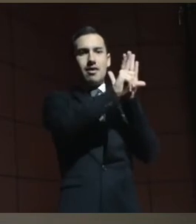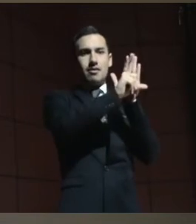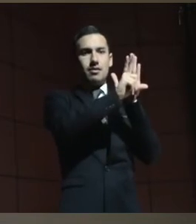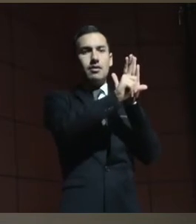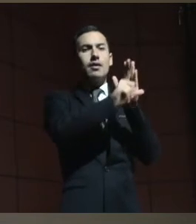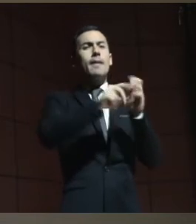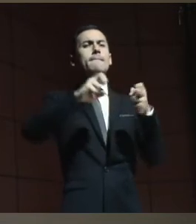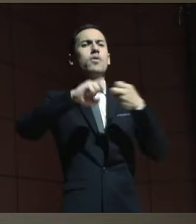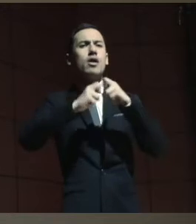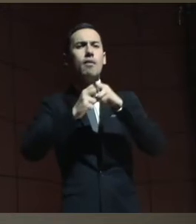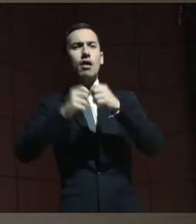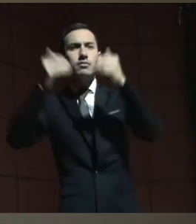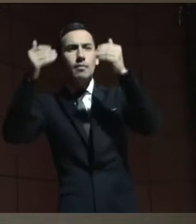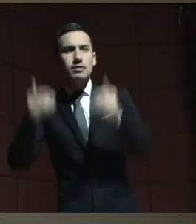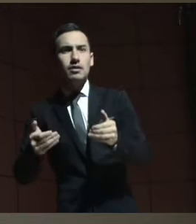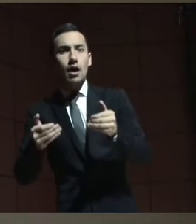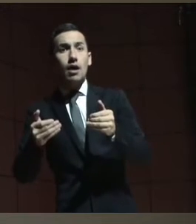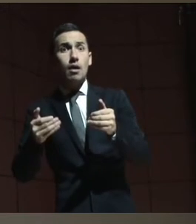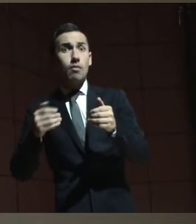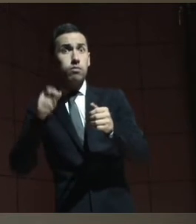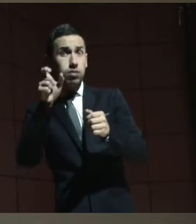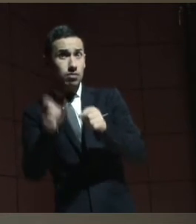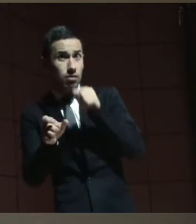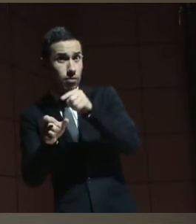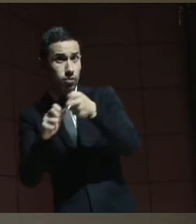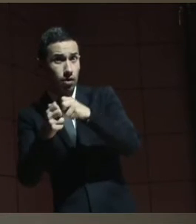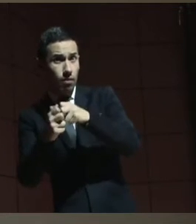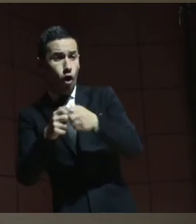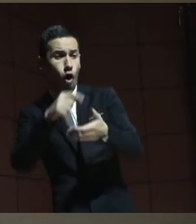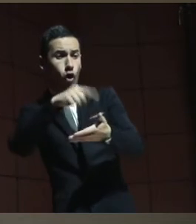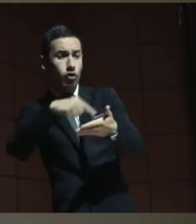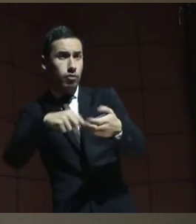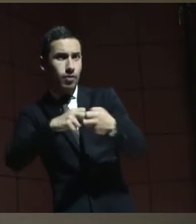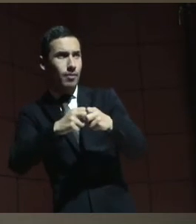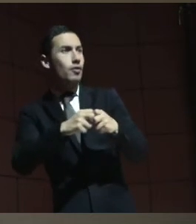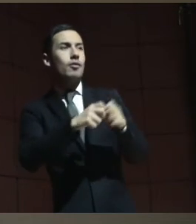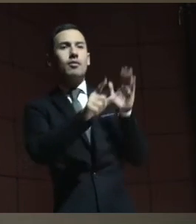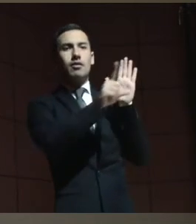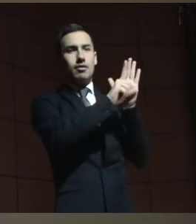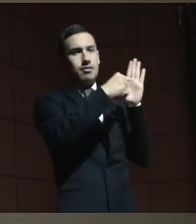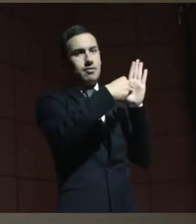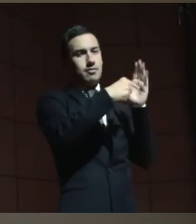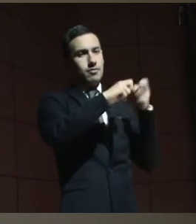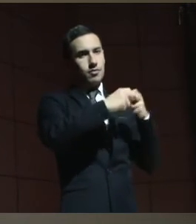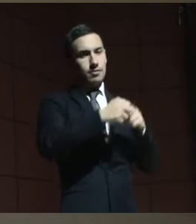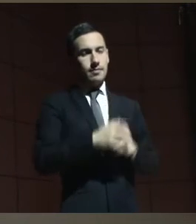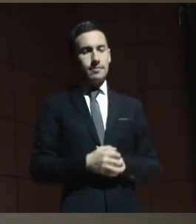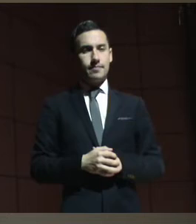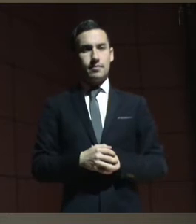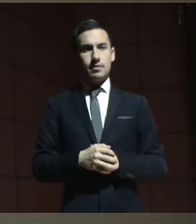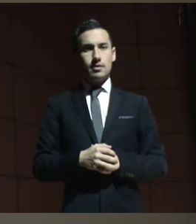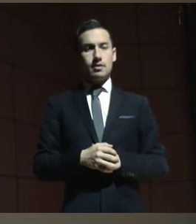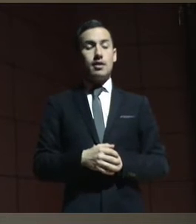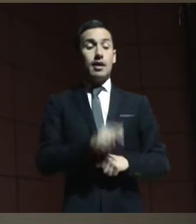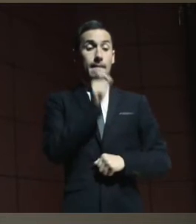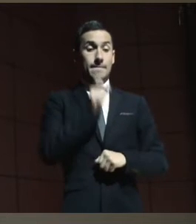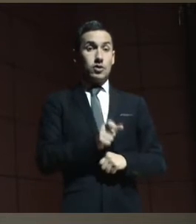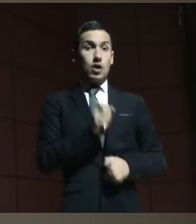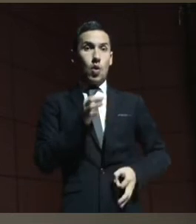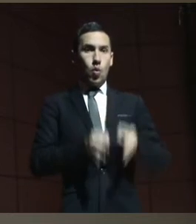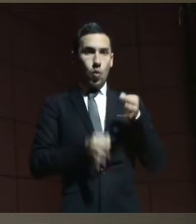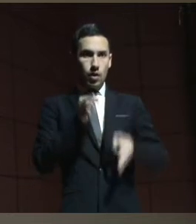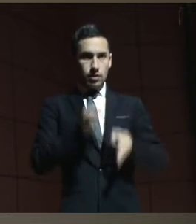problema y la discapacidad estaba en él, y no en el contrato que se había celebrado. Y como era la jueza,